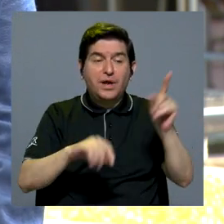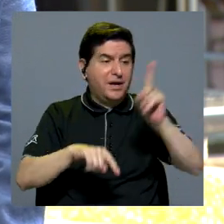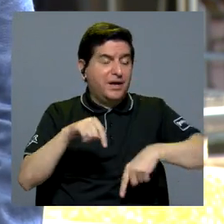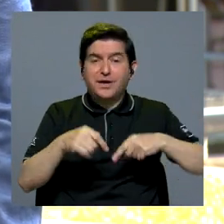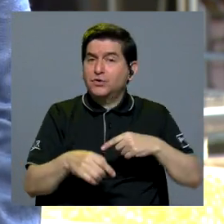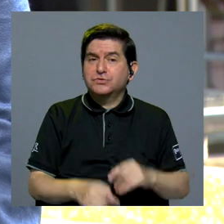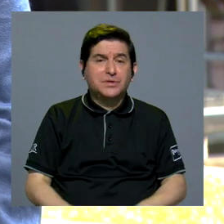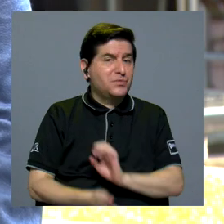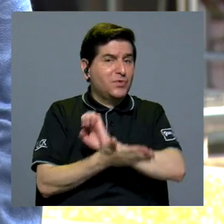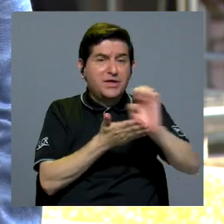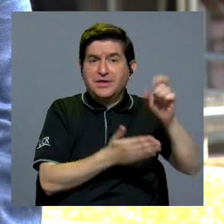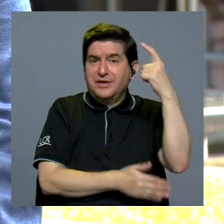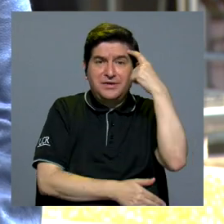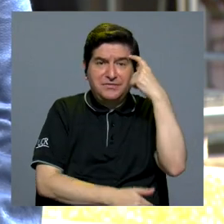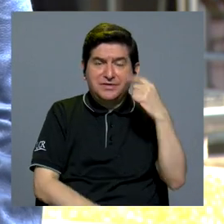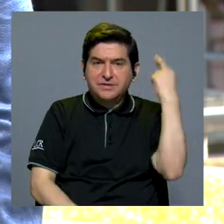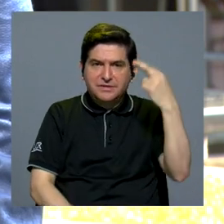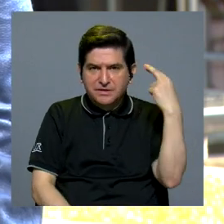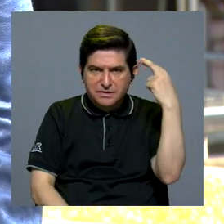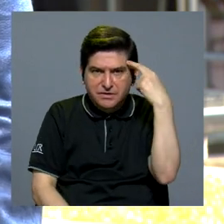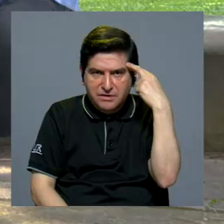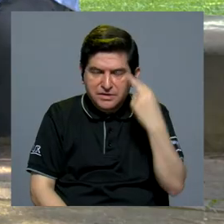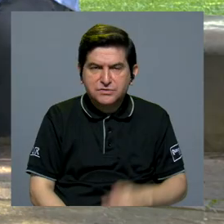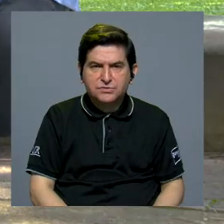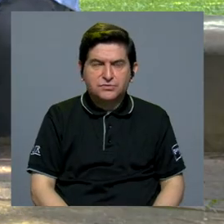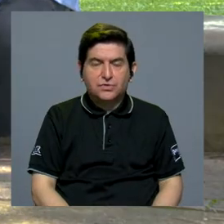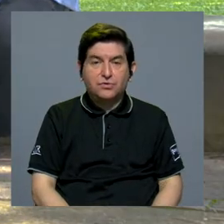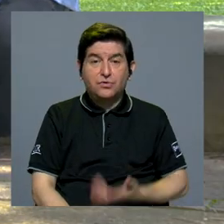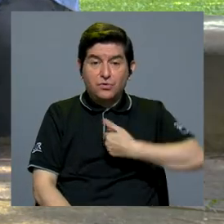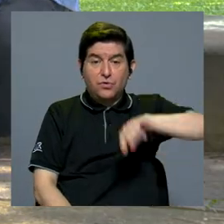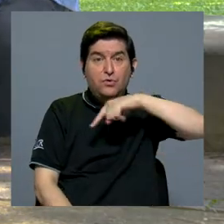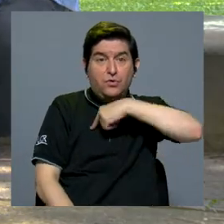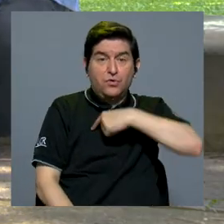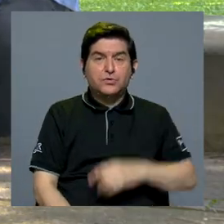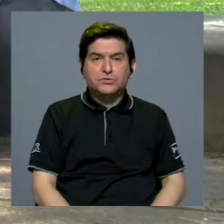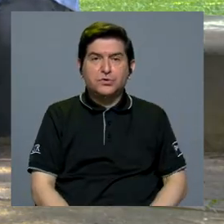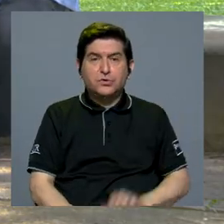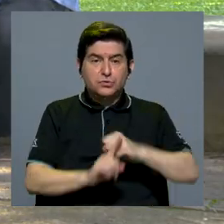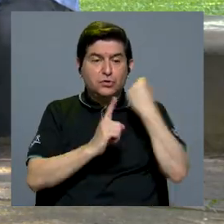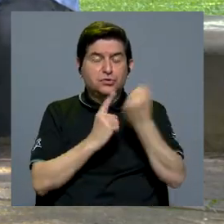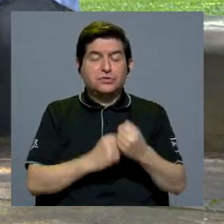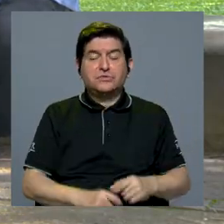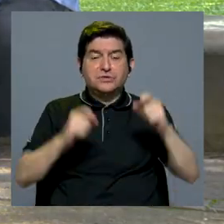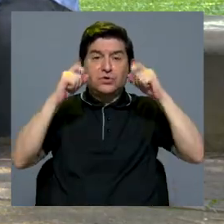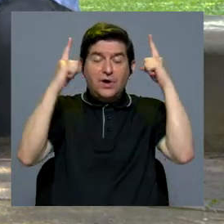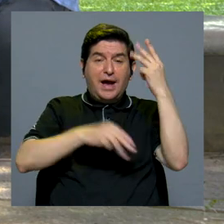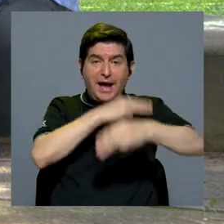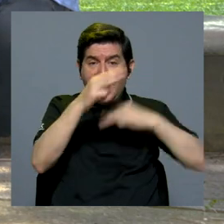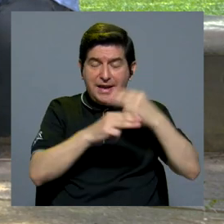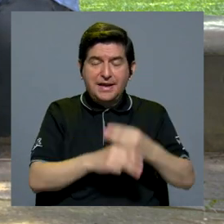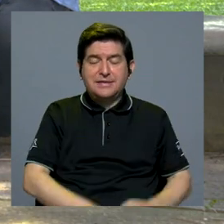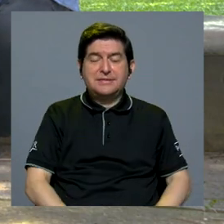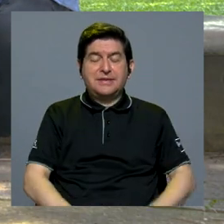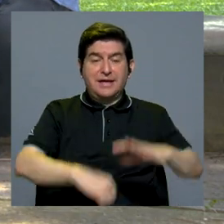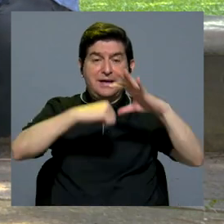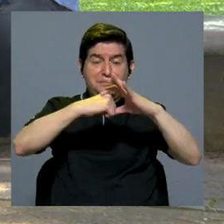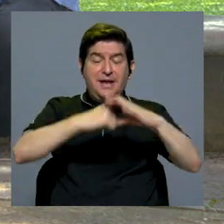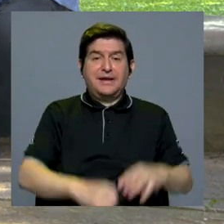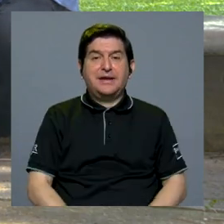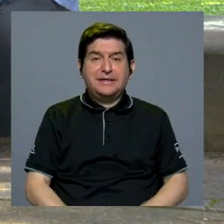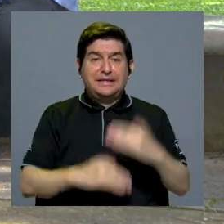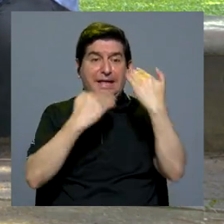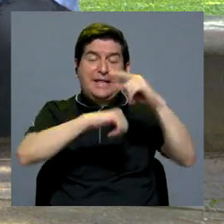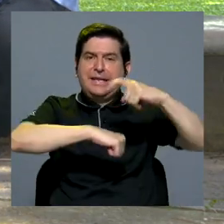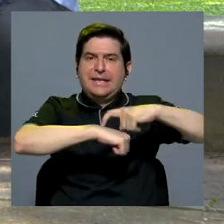inevitable de pensar, en vista de que finalmente llegamos a una alerta mundial de que el planeta tiene sus días